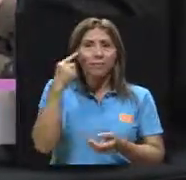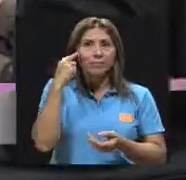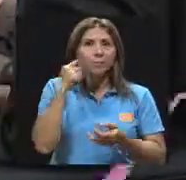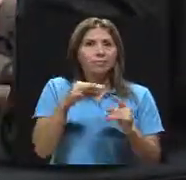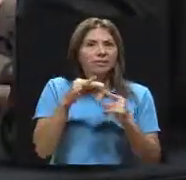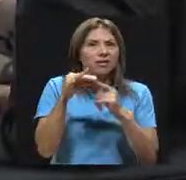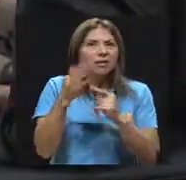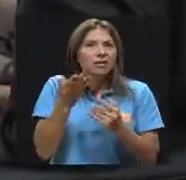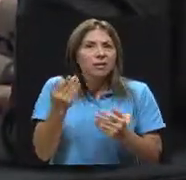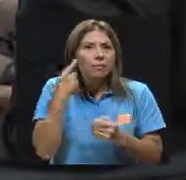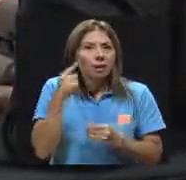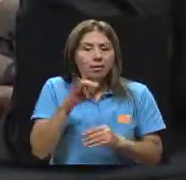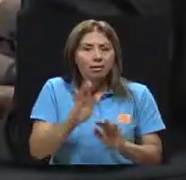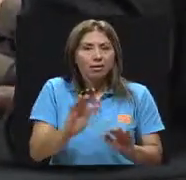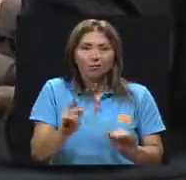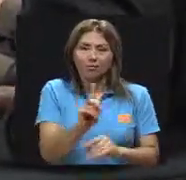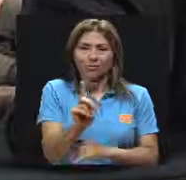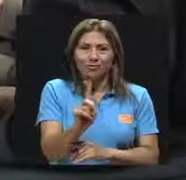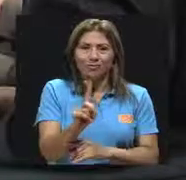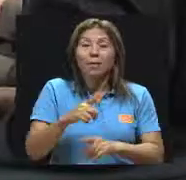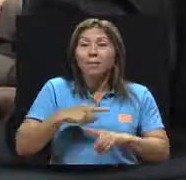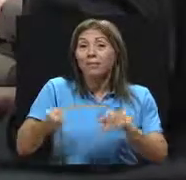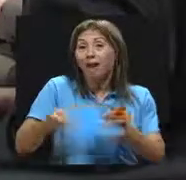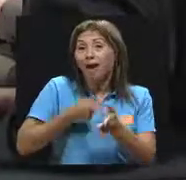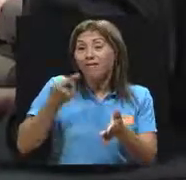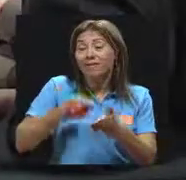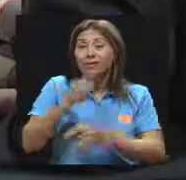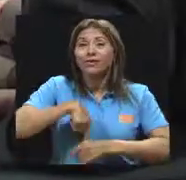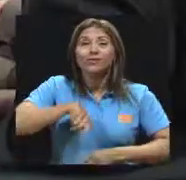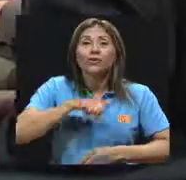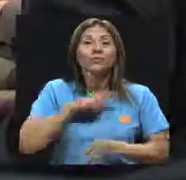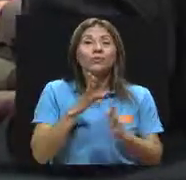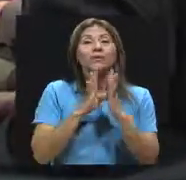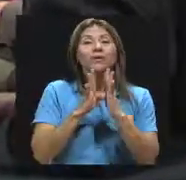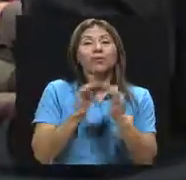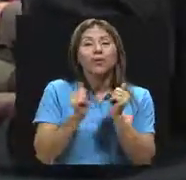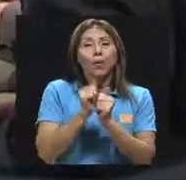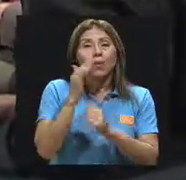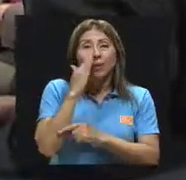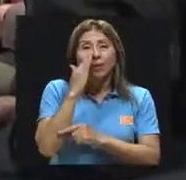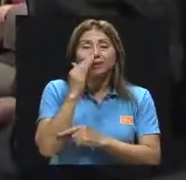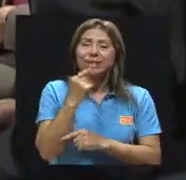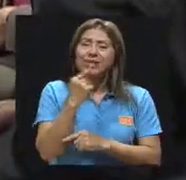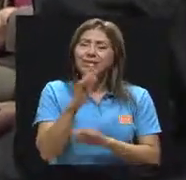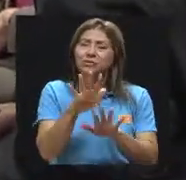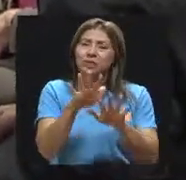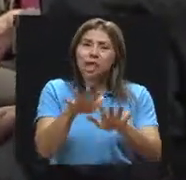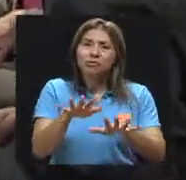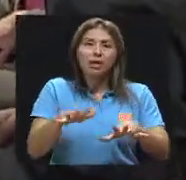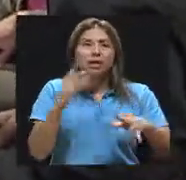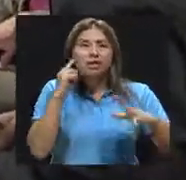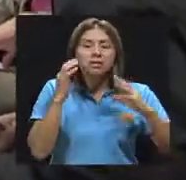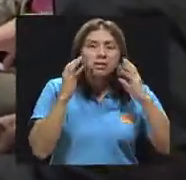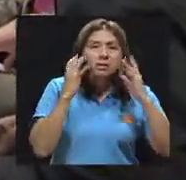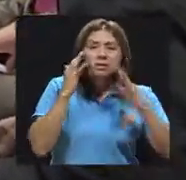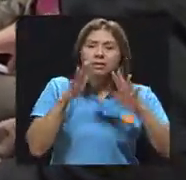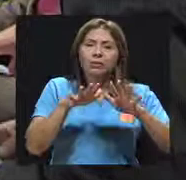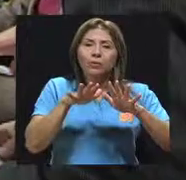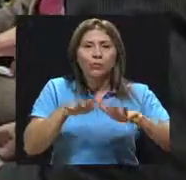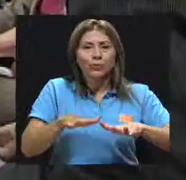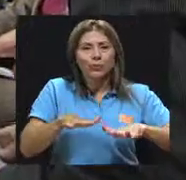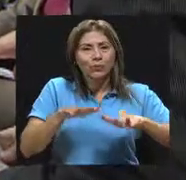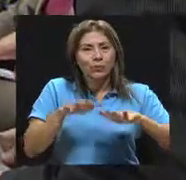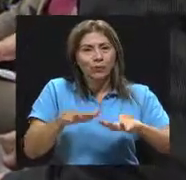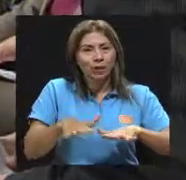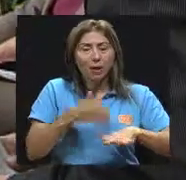cuando estamos trabajando con mamás, gira mucho en torno a, baje el nivel de ansiedad para poder empezar a trabajar de una manera como